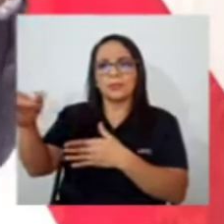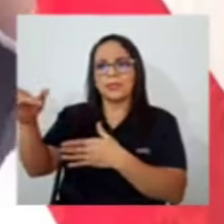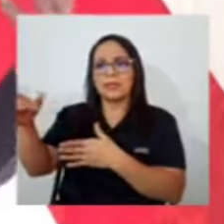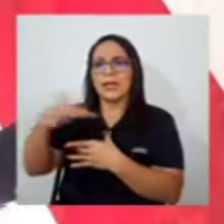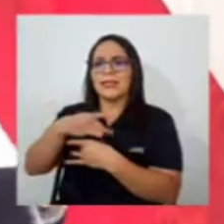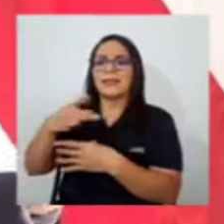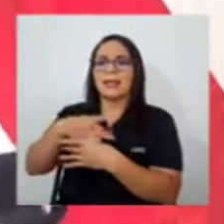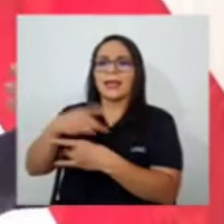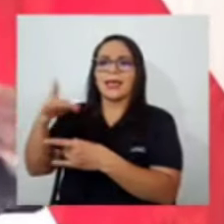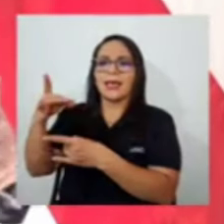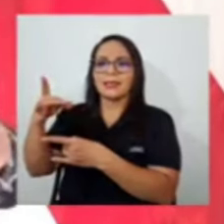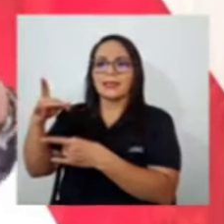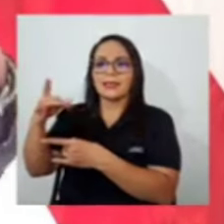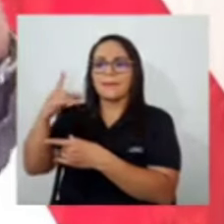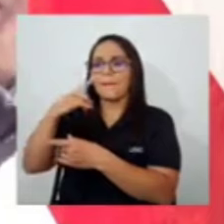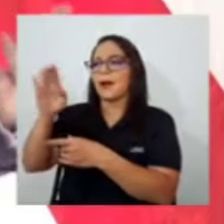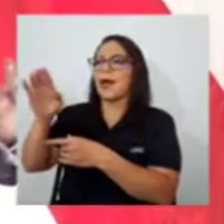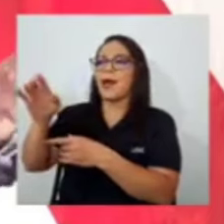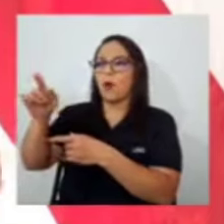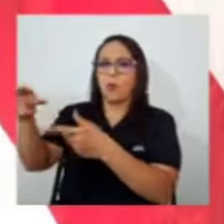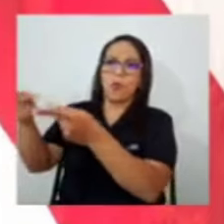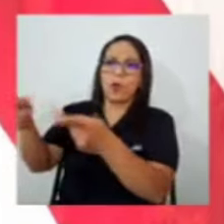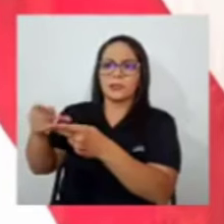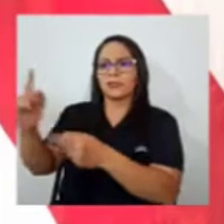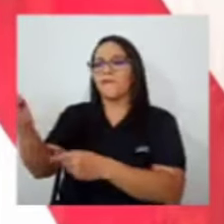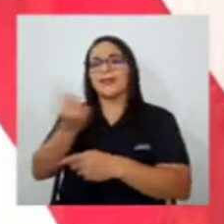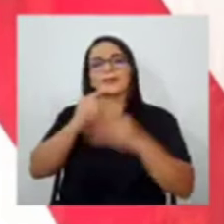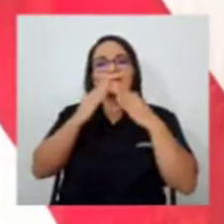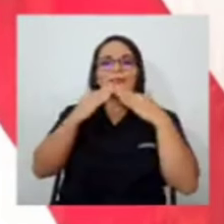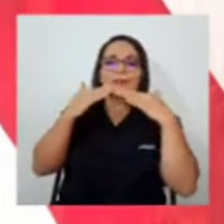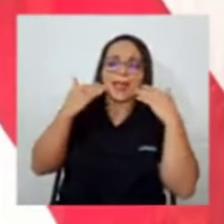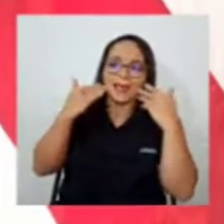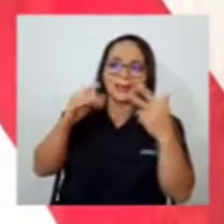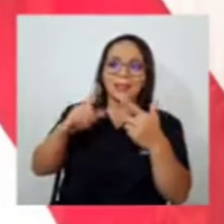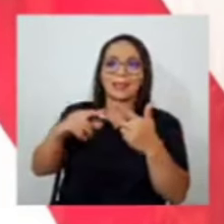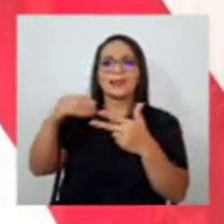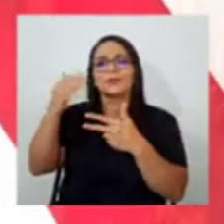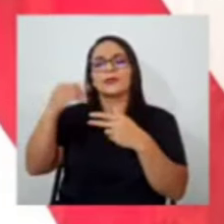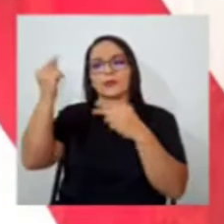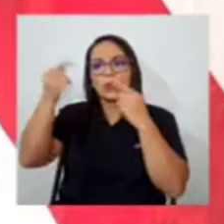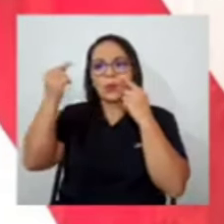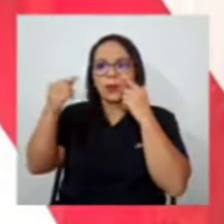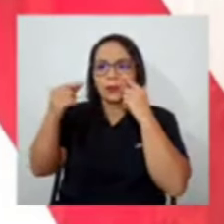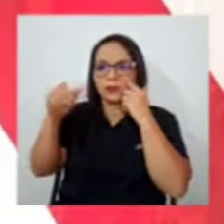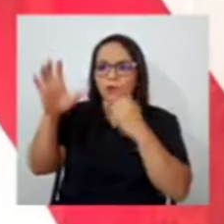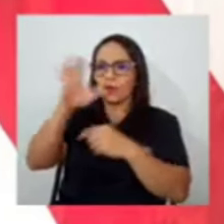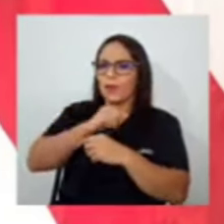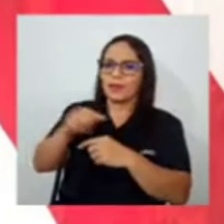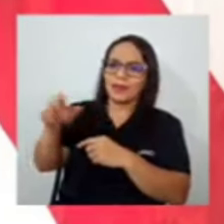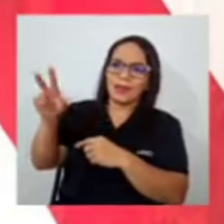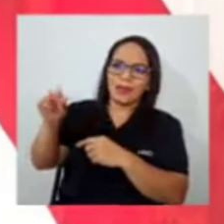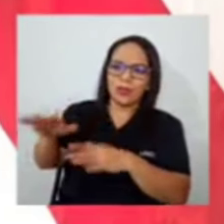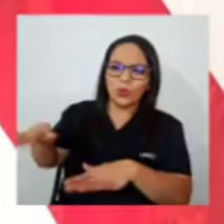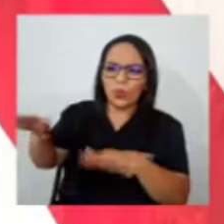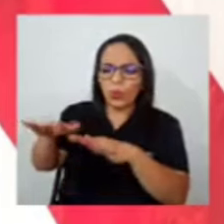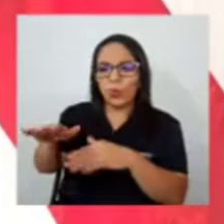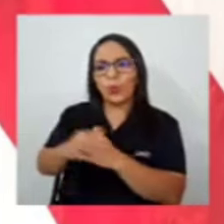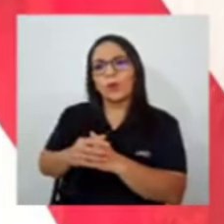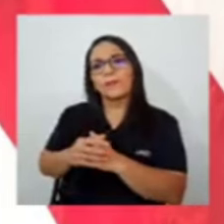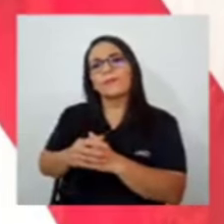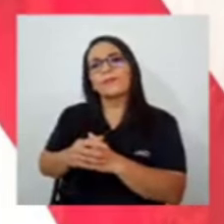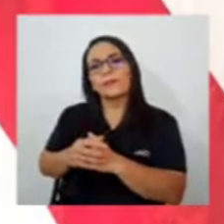sonriente, luego, cuando el gobierno vio que no había ambiente, cuando la comunidad internacional